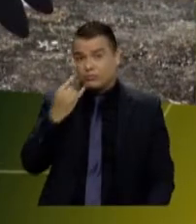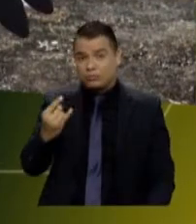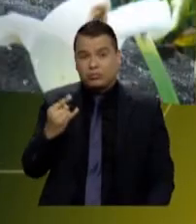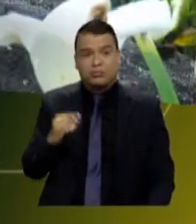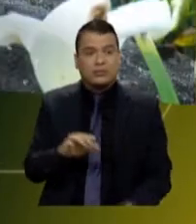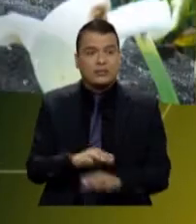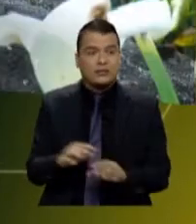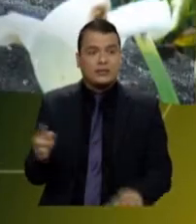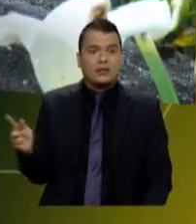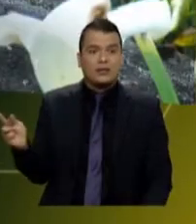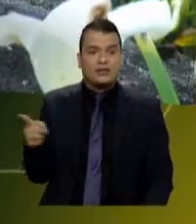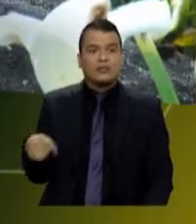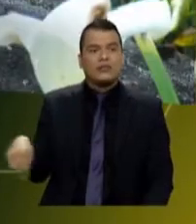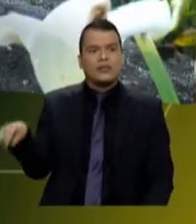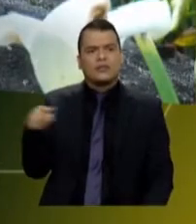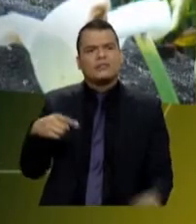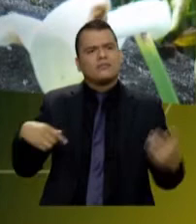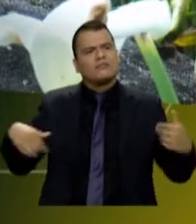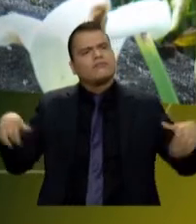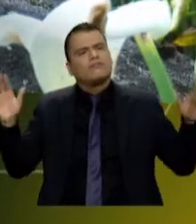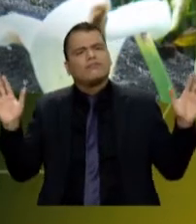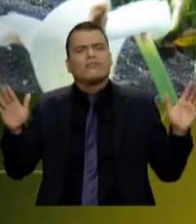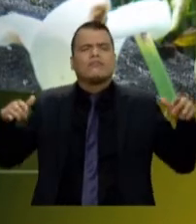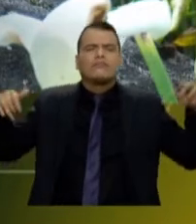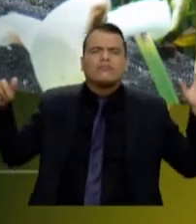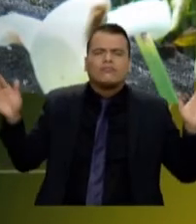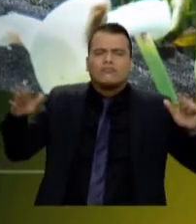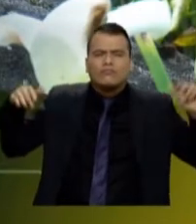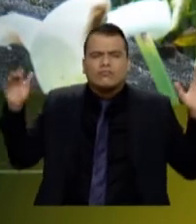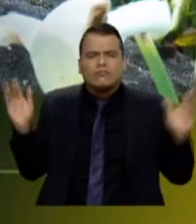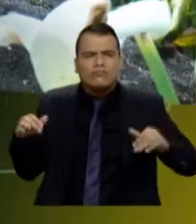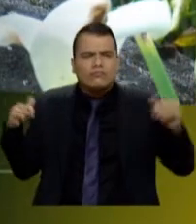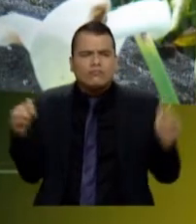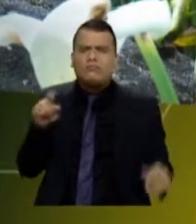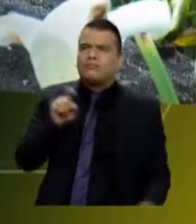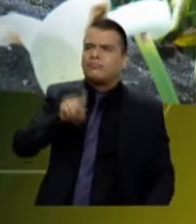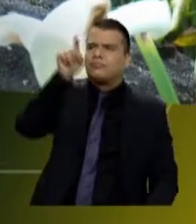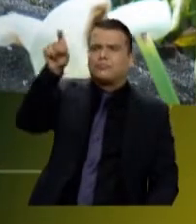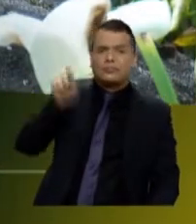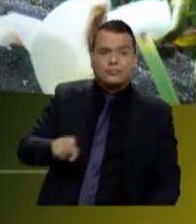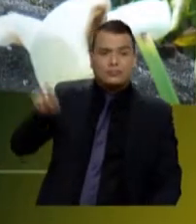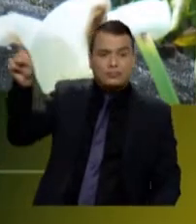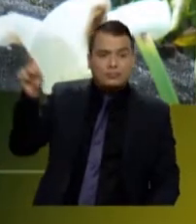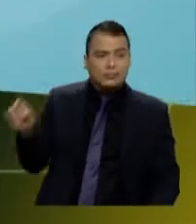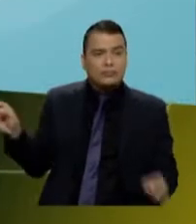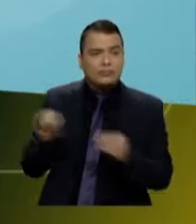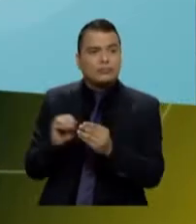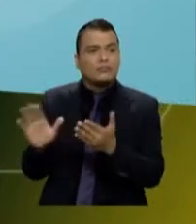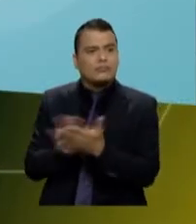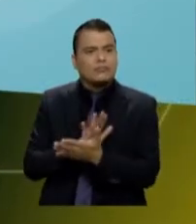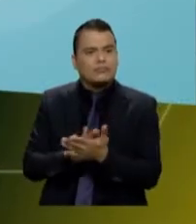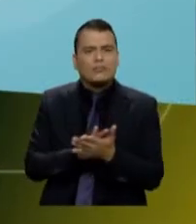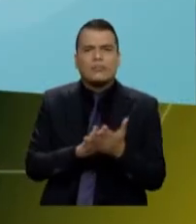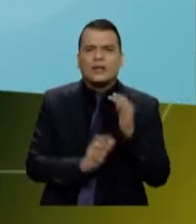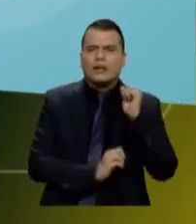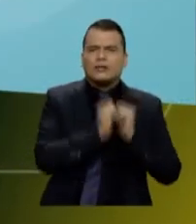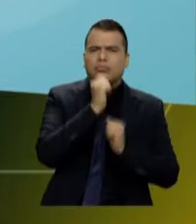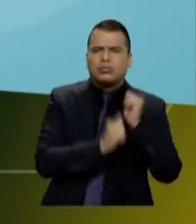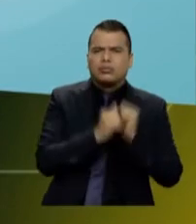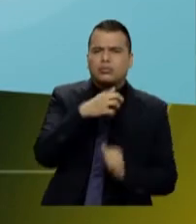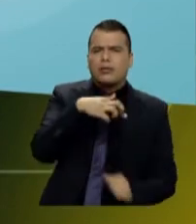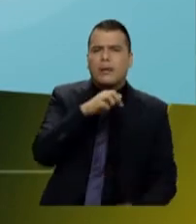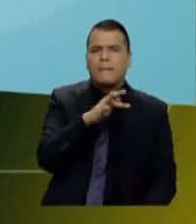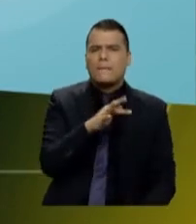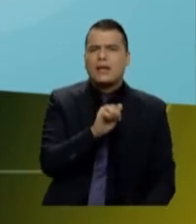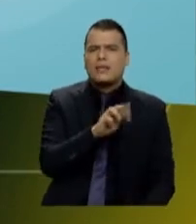Nuestros personajes vuelan alrededor del Valle de los Sueños, llegan de un lugar a otro, pero también nos hablan de que es una petar, que es una planta de